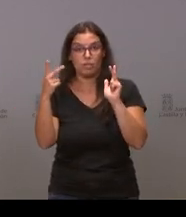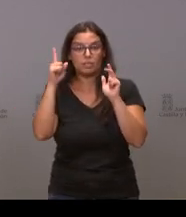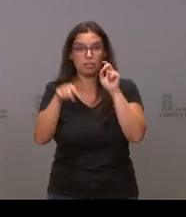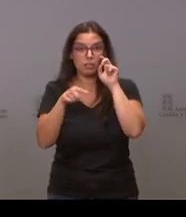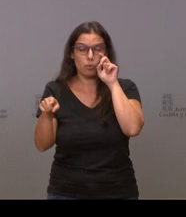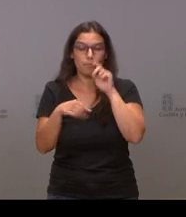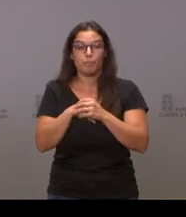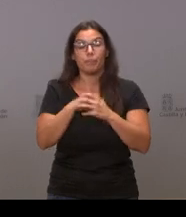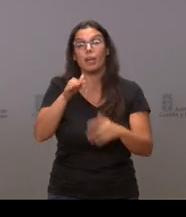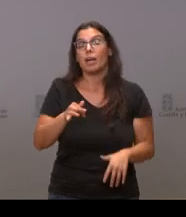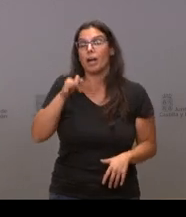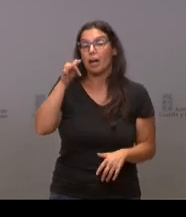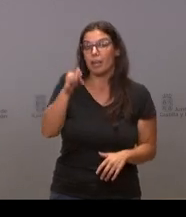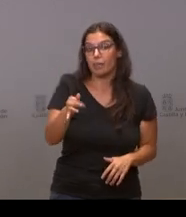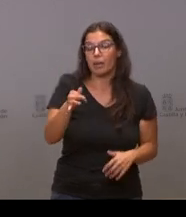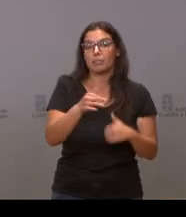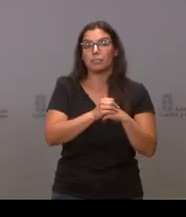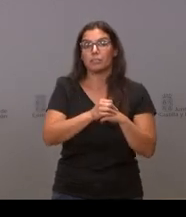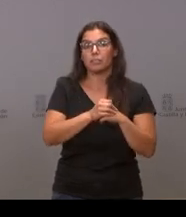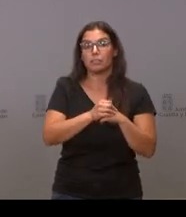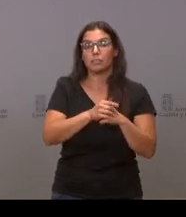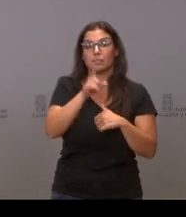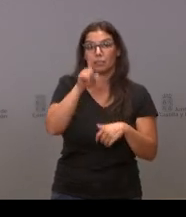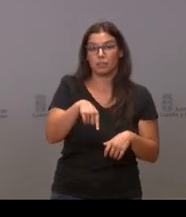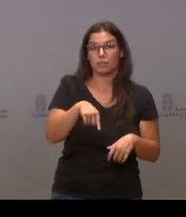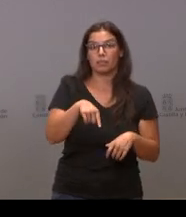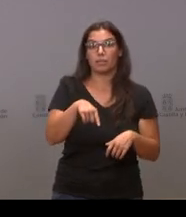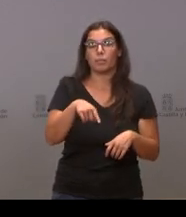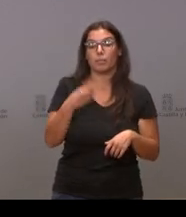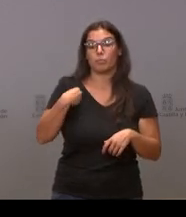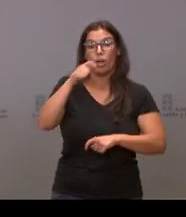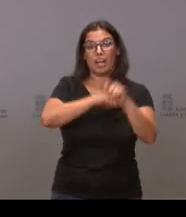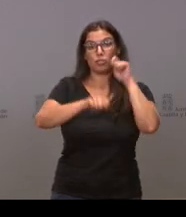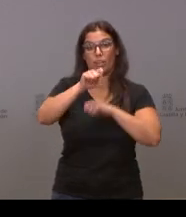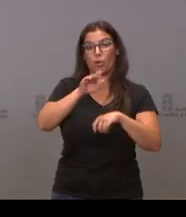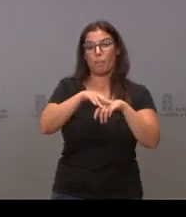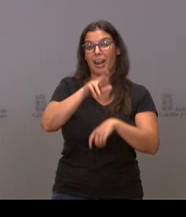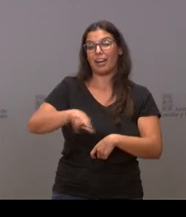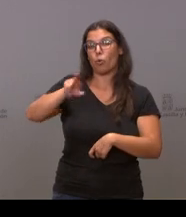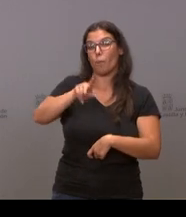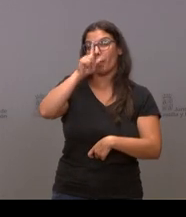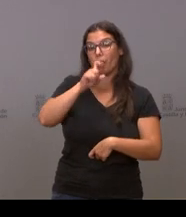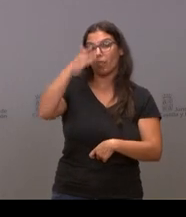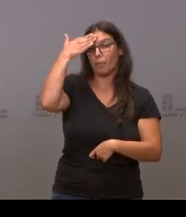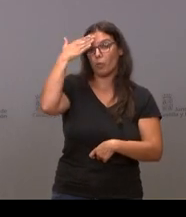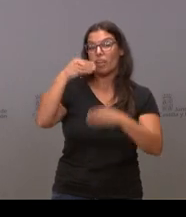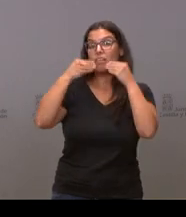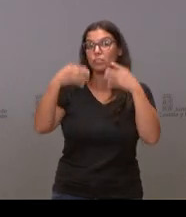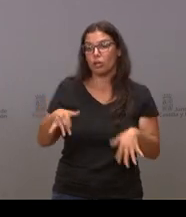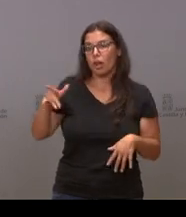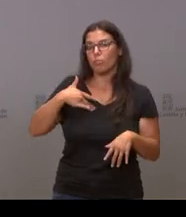Además, en función de que la RMH ya anunció el sábado que va a tomar medidas legales y es posible que lleve la Fiscalía